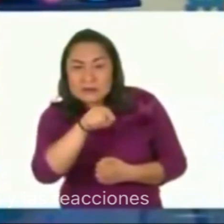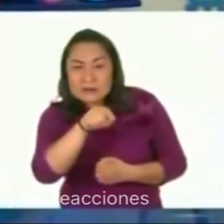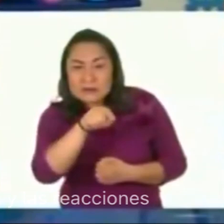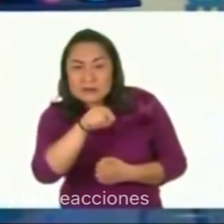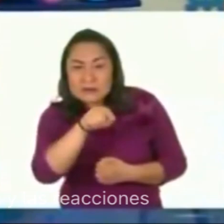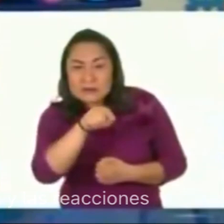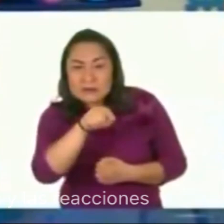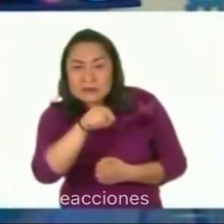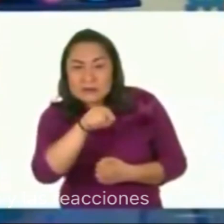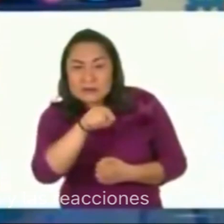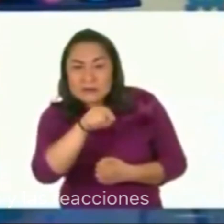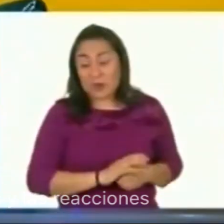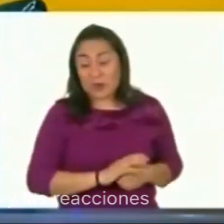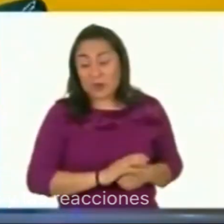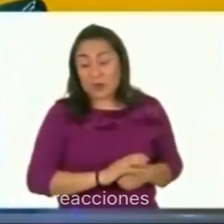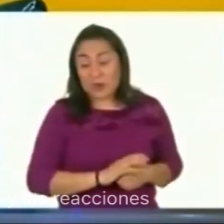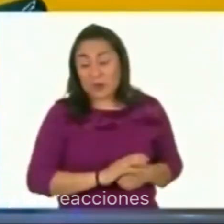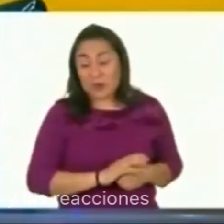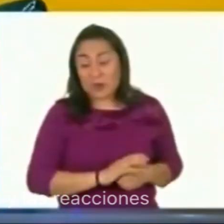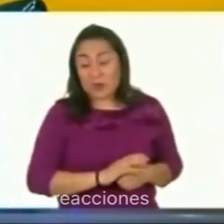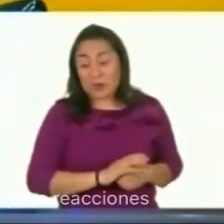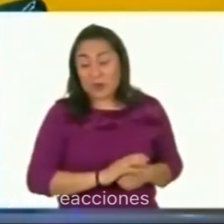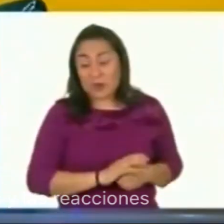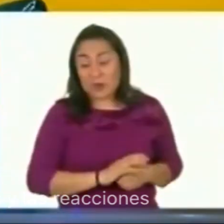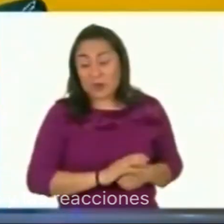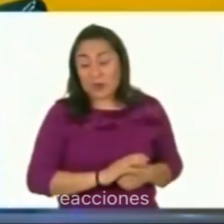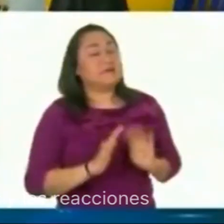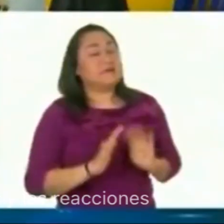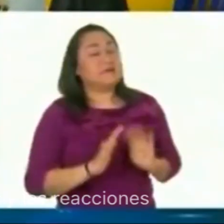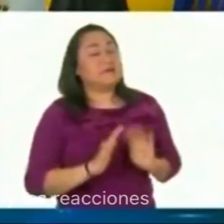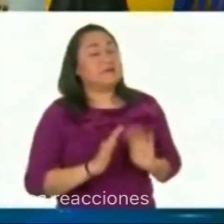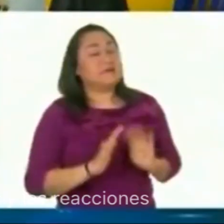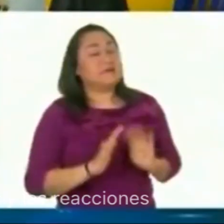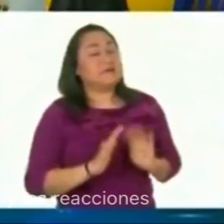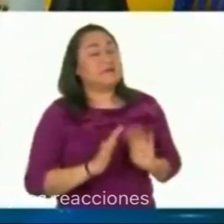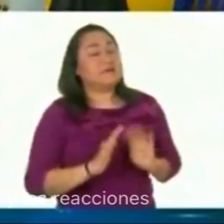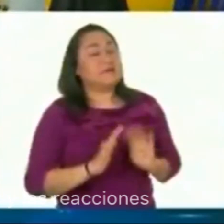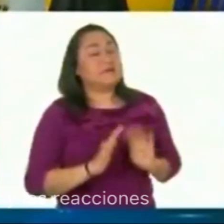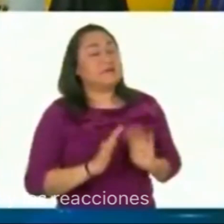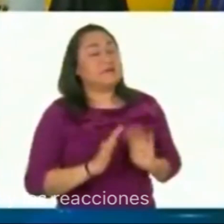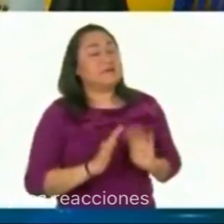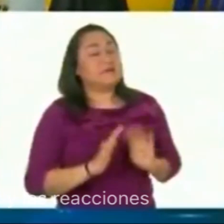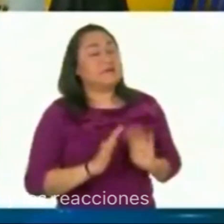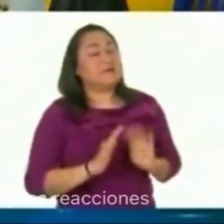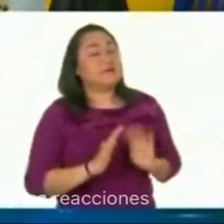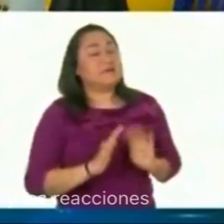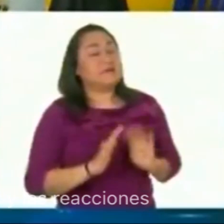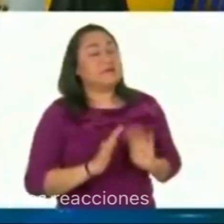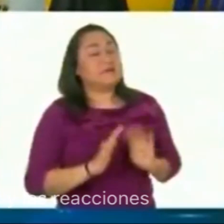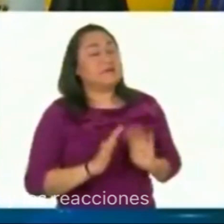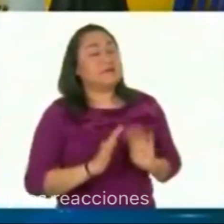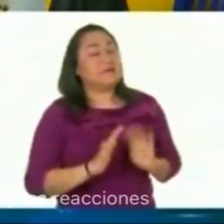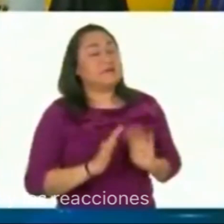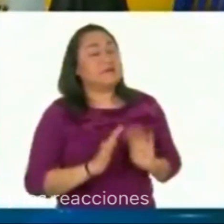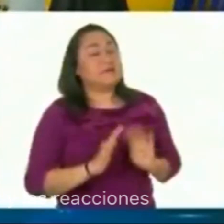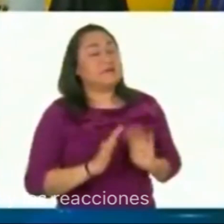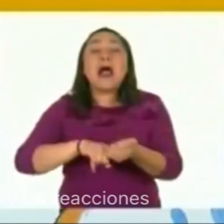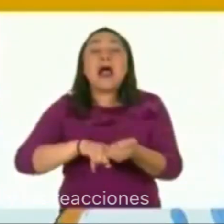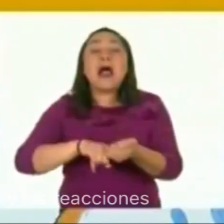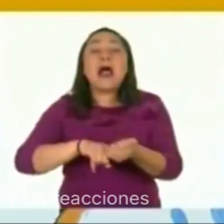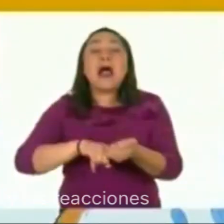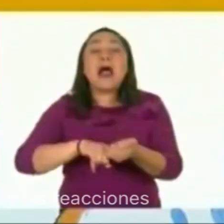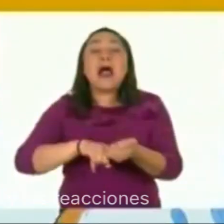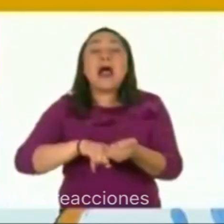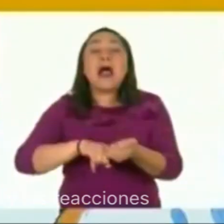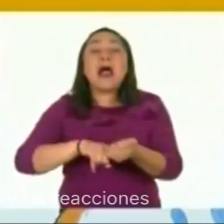poder vivir en armonía, el Congreso estableció tres leyes. La primera, un robot no debe dañar a un ser humano. La segunda, un robot debe obedecer las